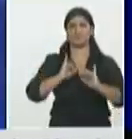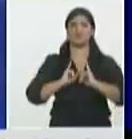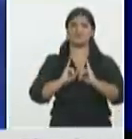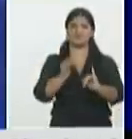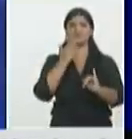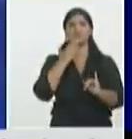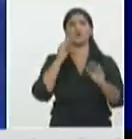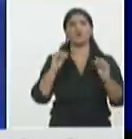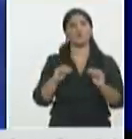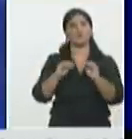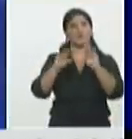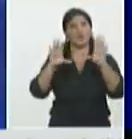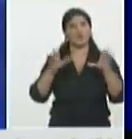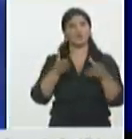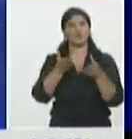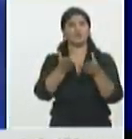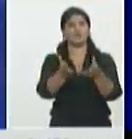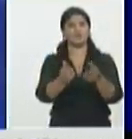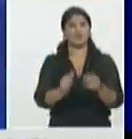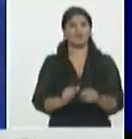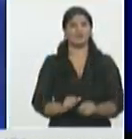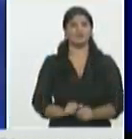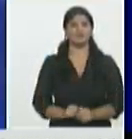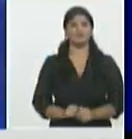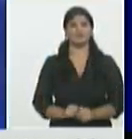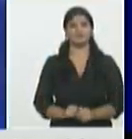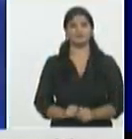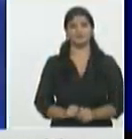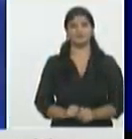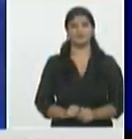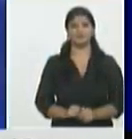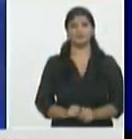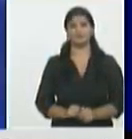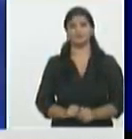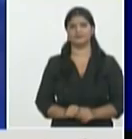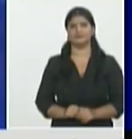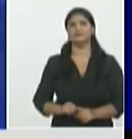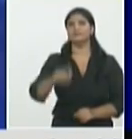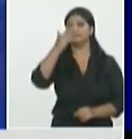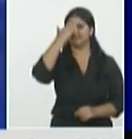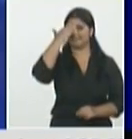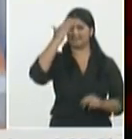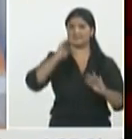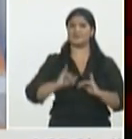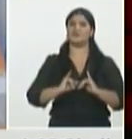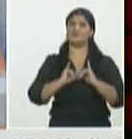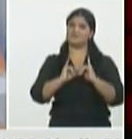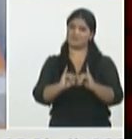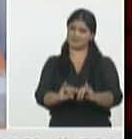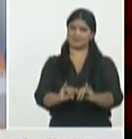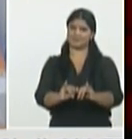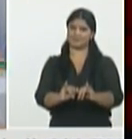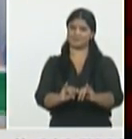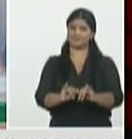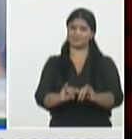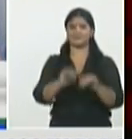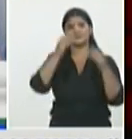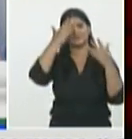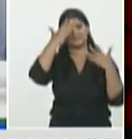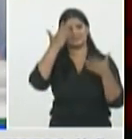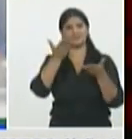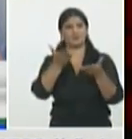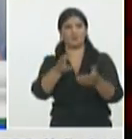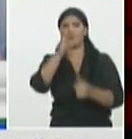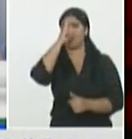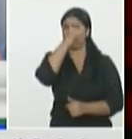ti saludo cuéntanos Gracias desde Caracas la capital de la República Bolivariana de Venezuela el saludo para el doctor